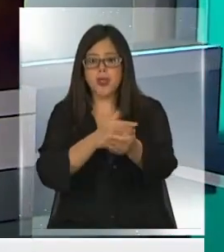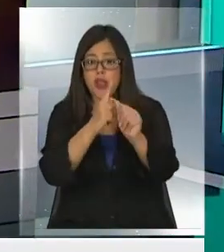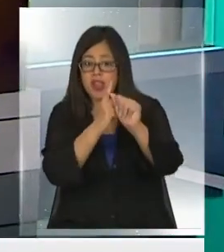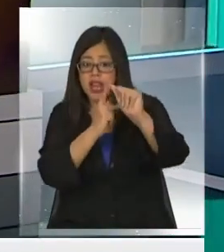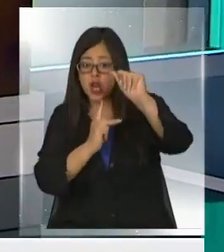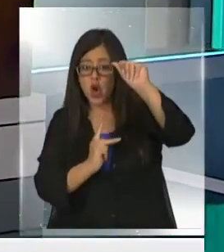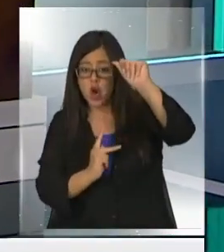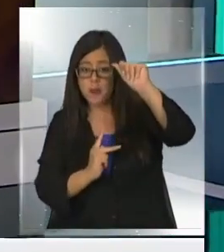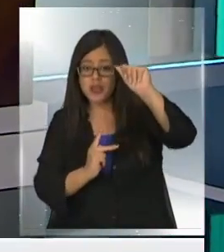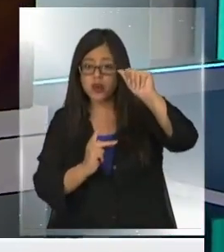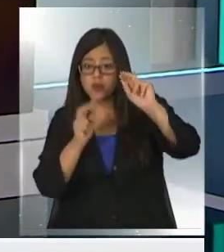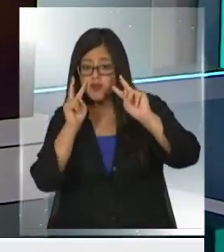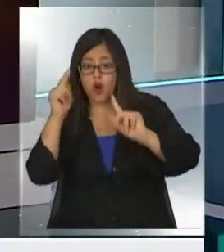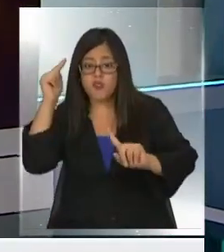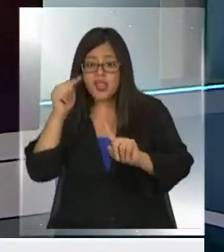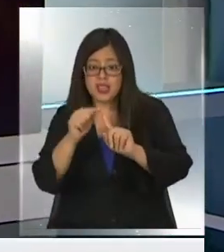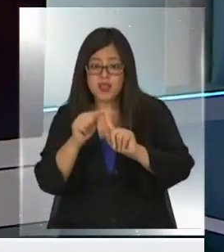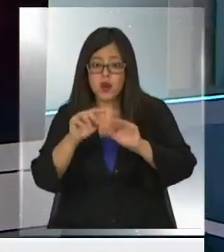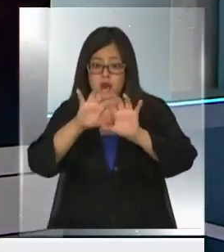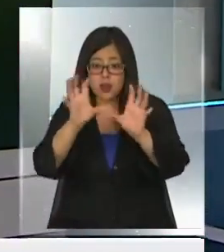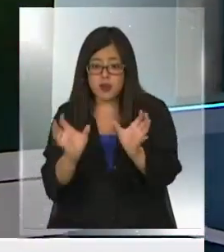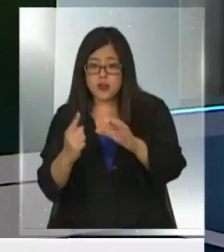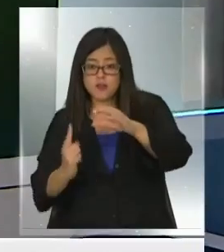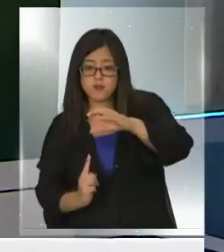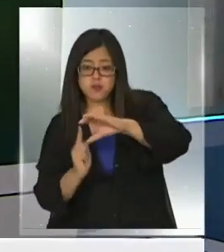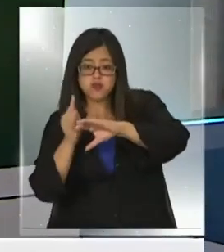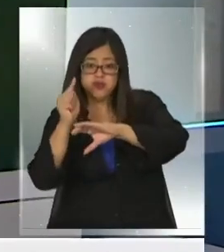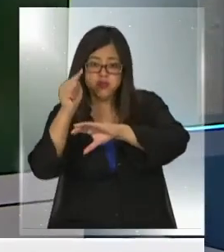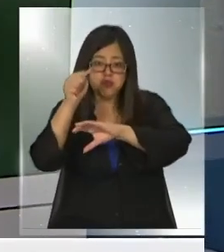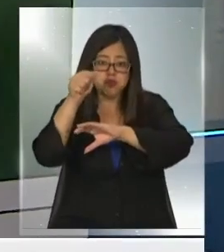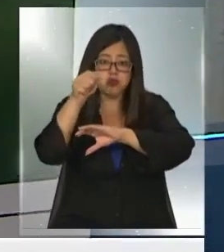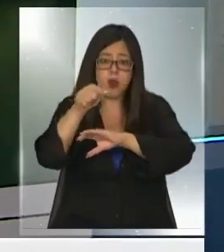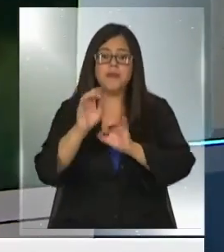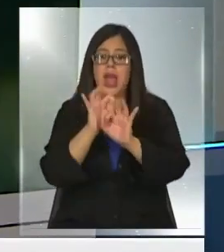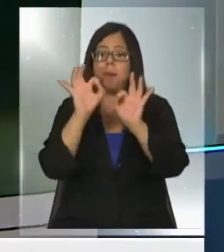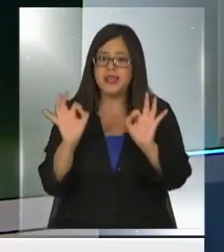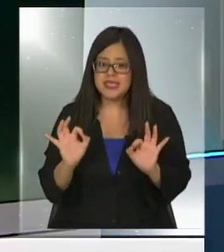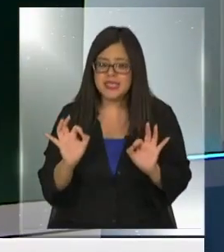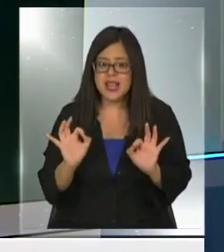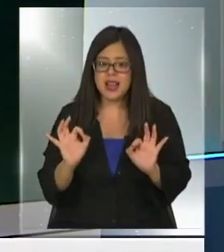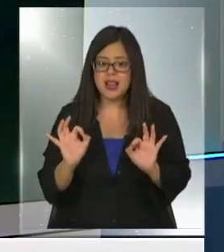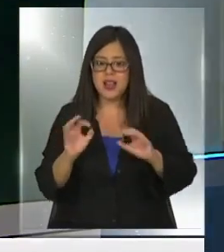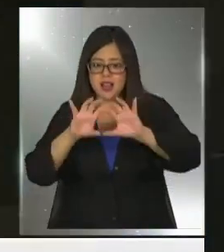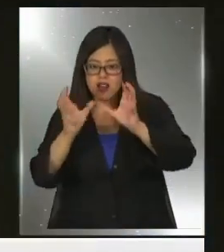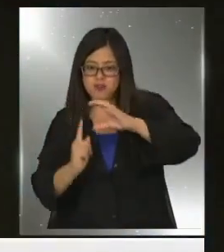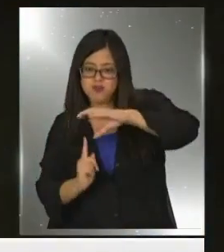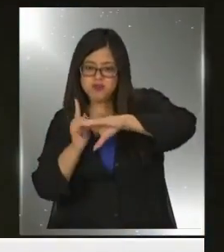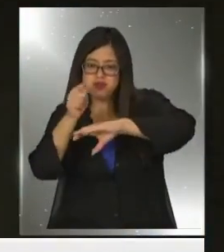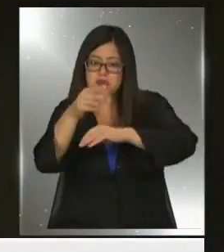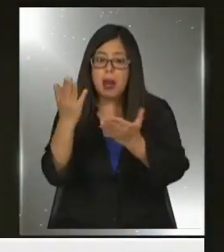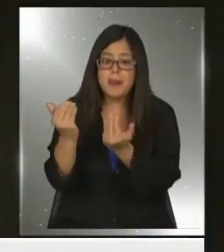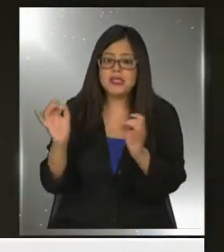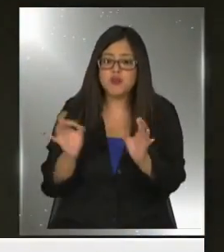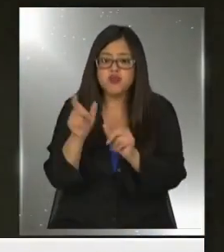kilómetros de distancia, ese es el objetivo, ya va en camino una misión y una nave muy especial, una nave que tiene las esperanzas